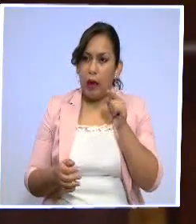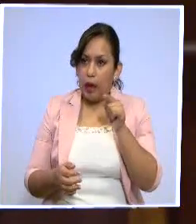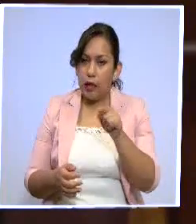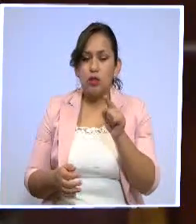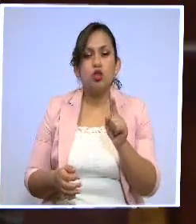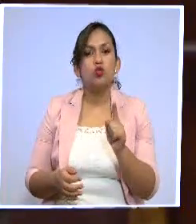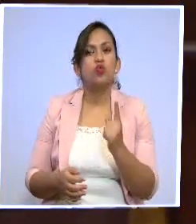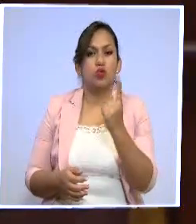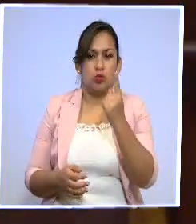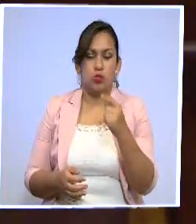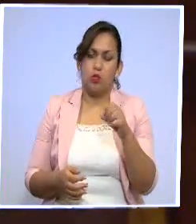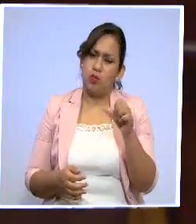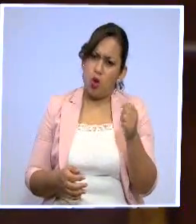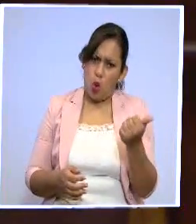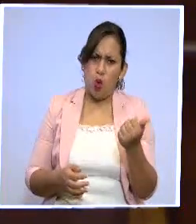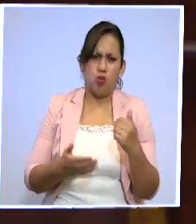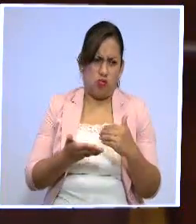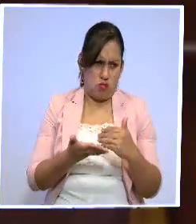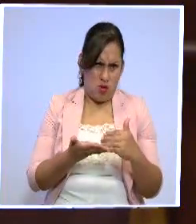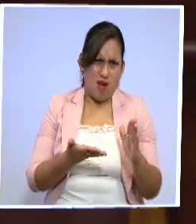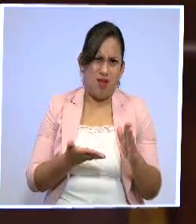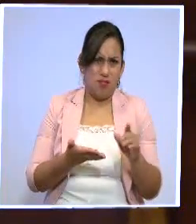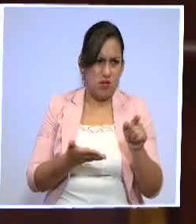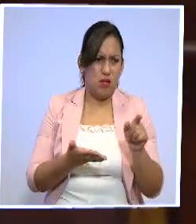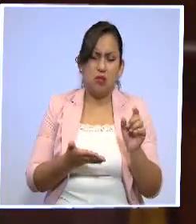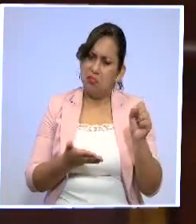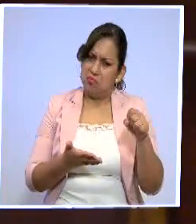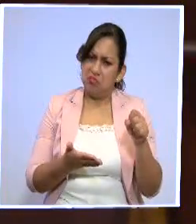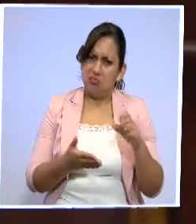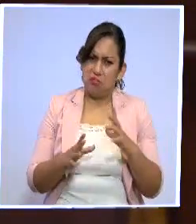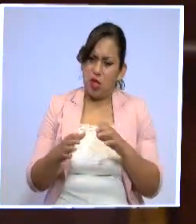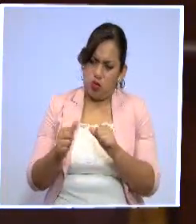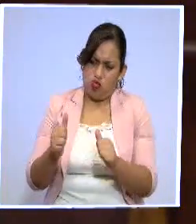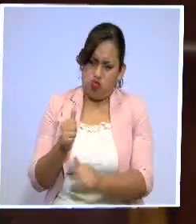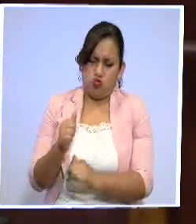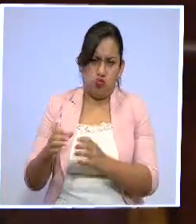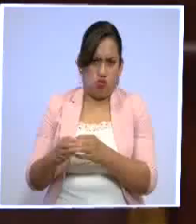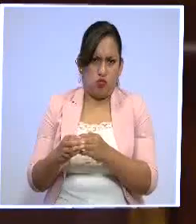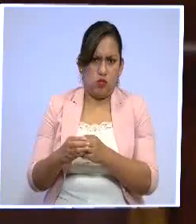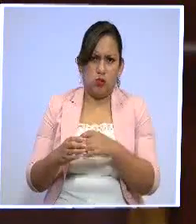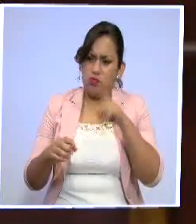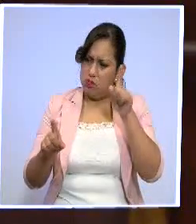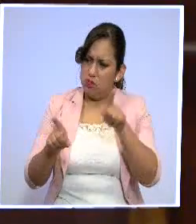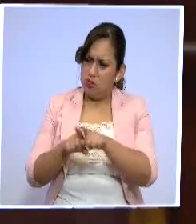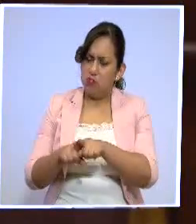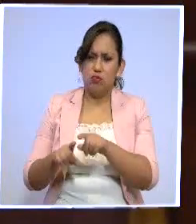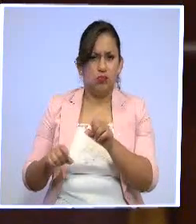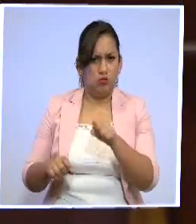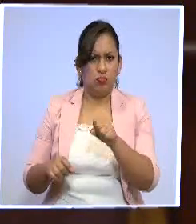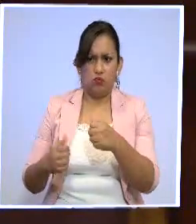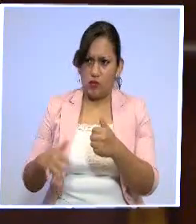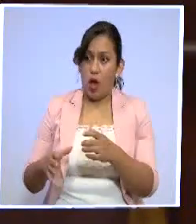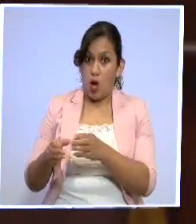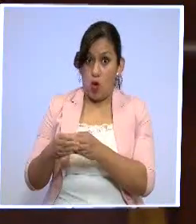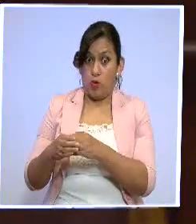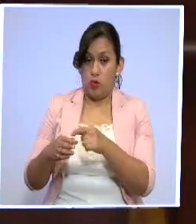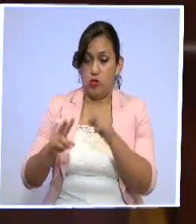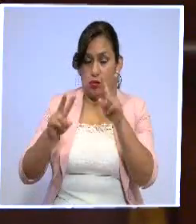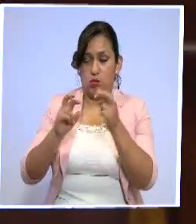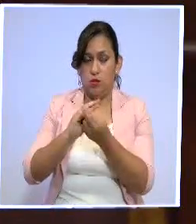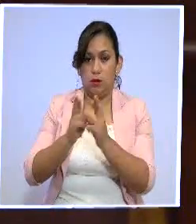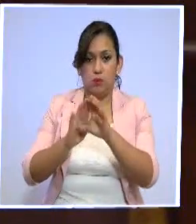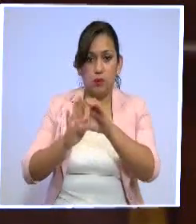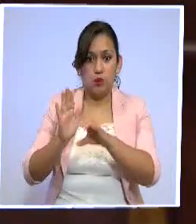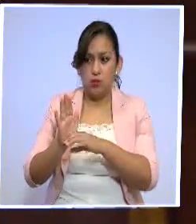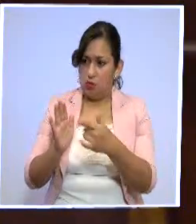parte porque lo otro efectivamente hemos coincidido en la subcomisión que luego conoció la comisión y además la comisión de enmiendas también